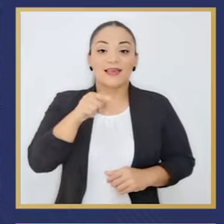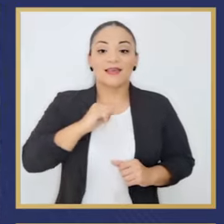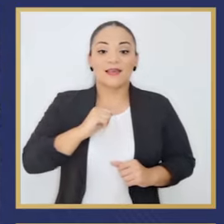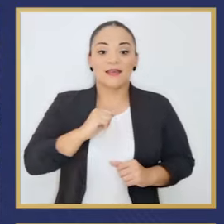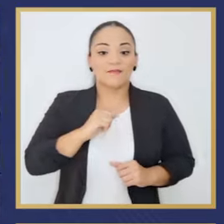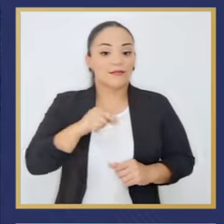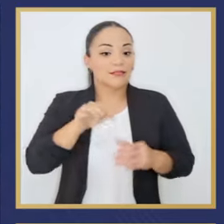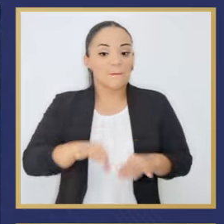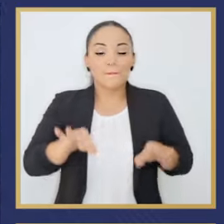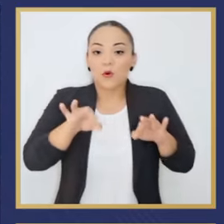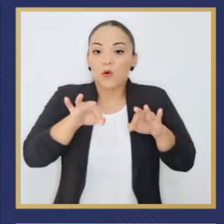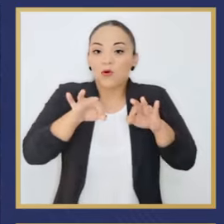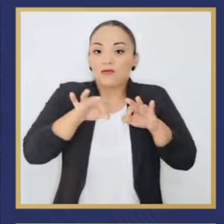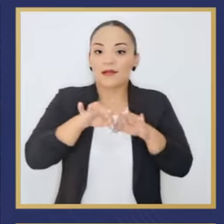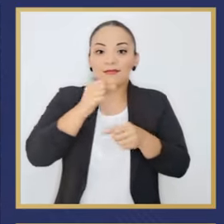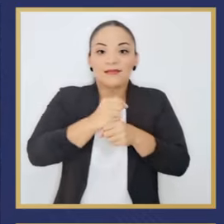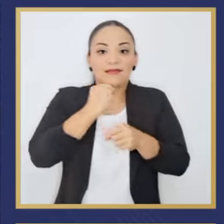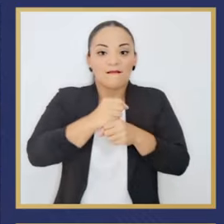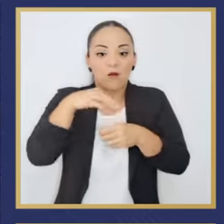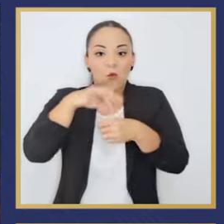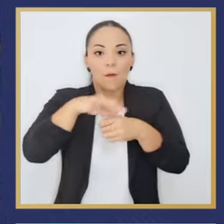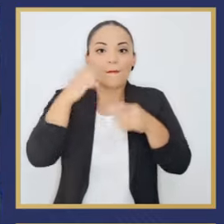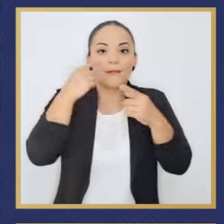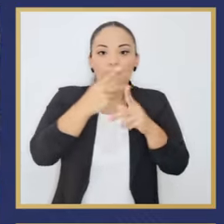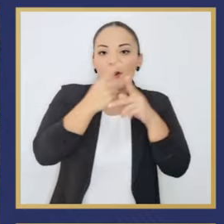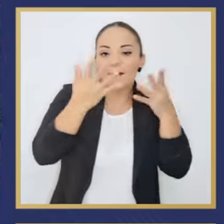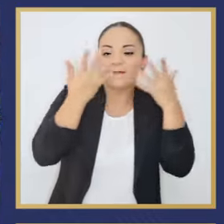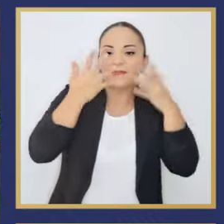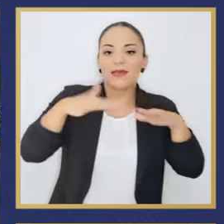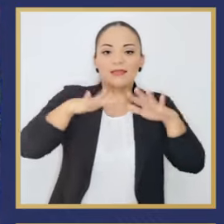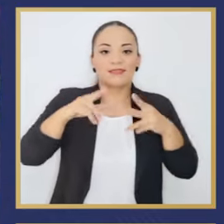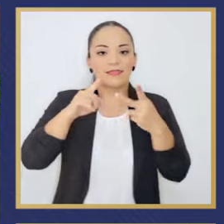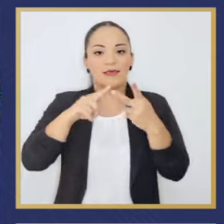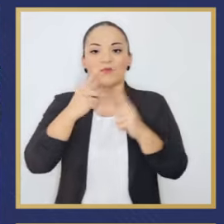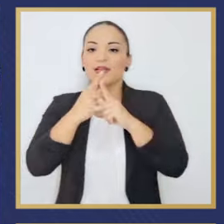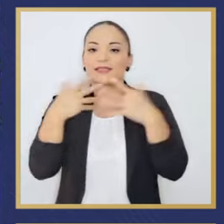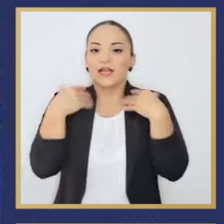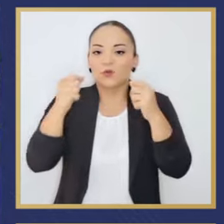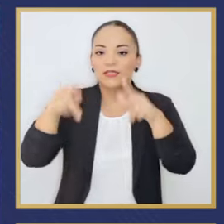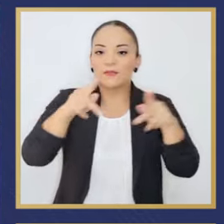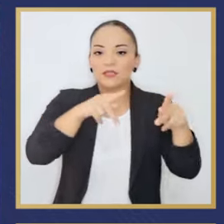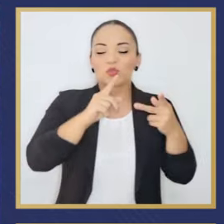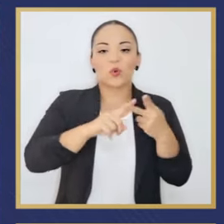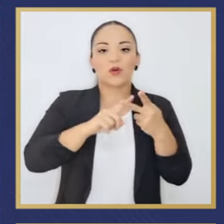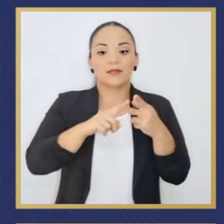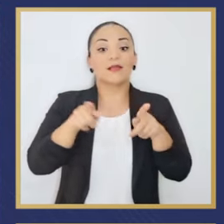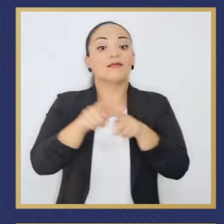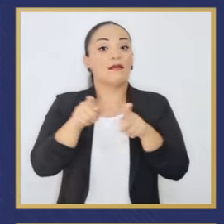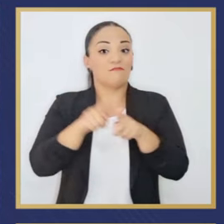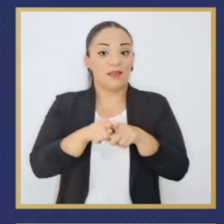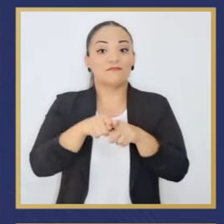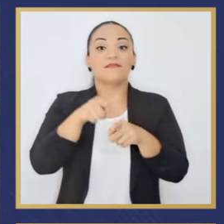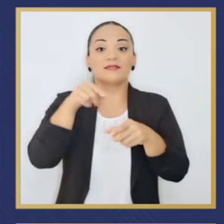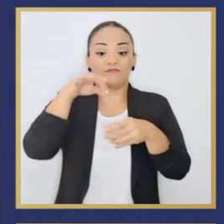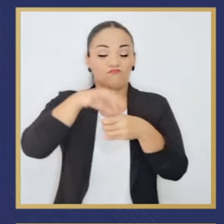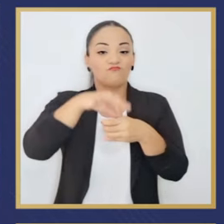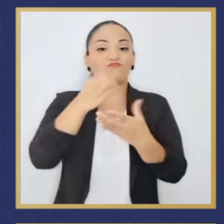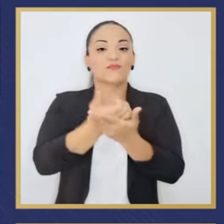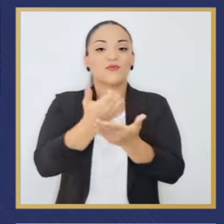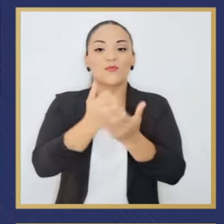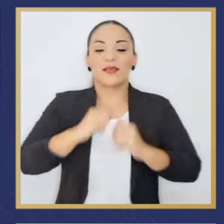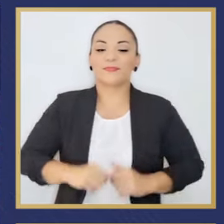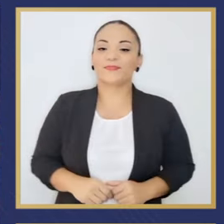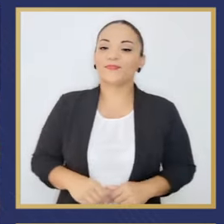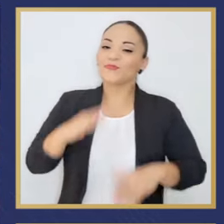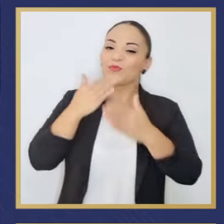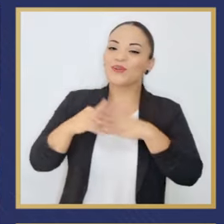opción tanto para proteger el ambiente, para proteger la salud de las personas y también es una actividad, como dije, rentable.